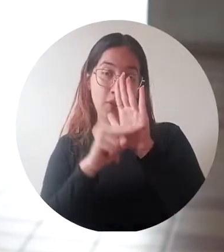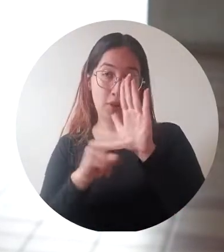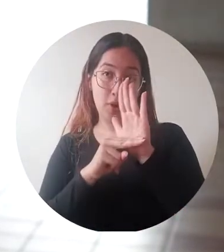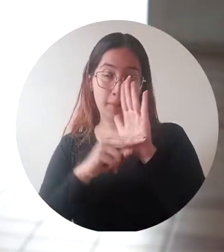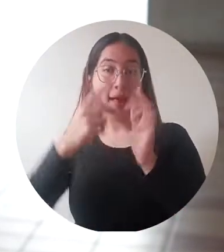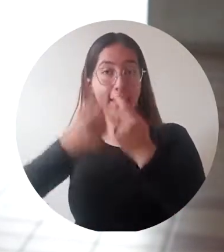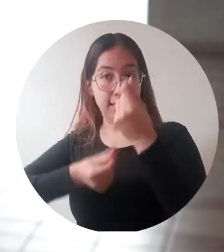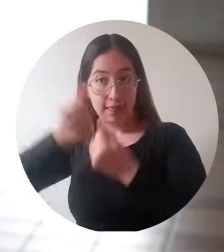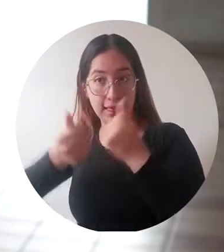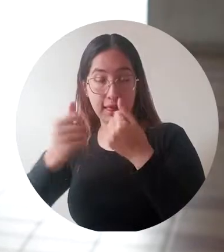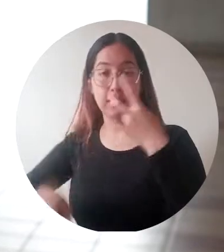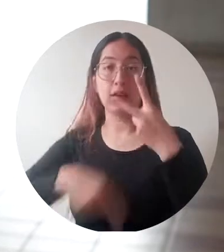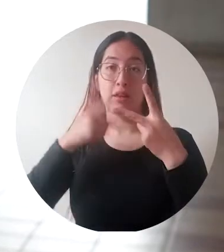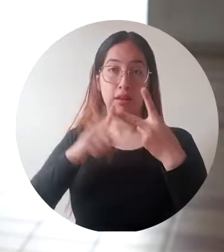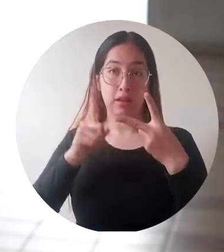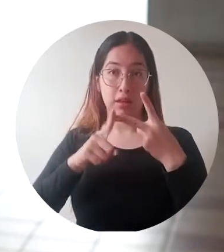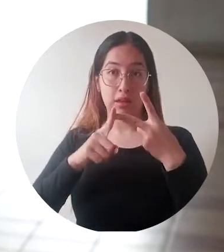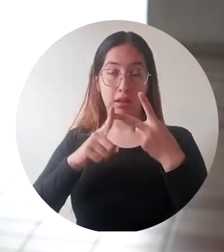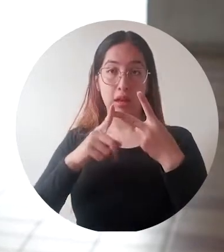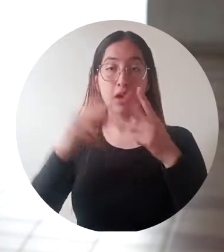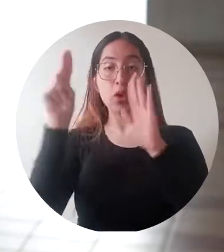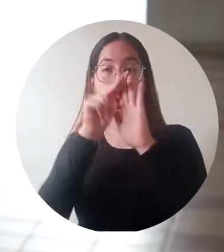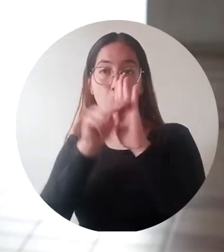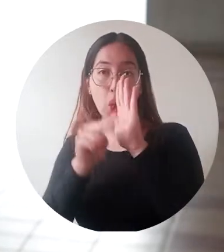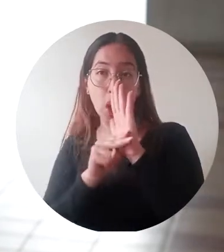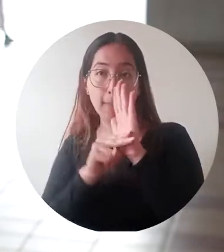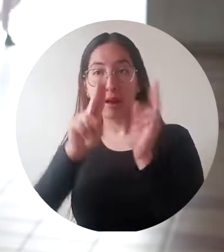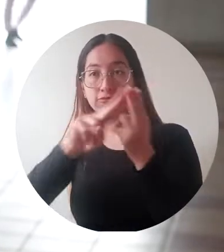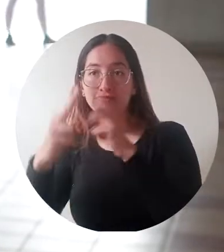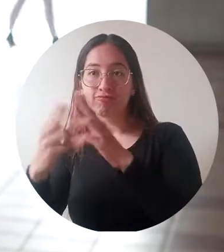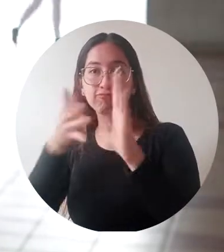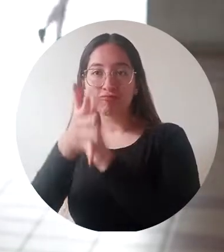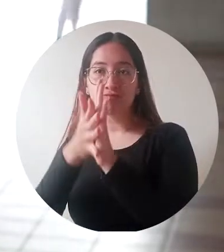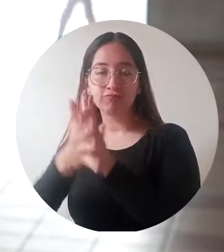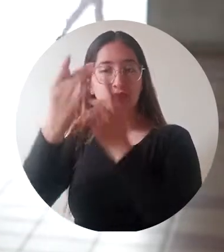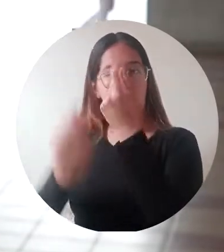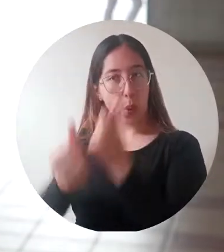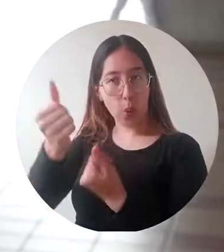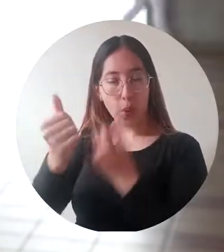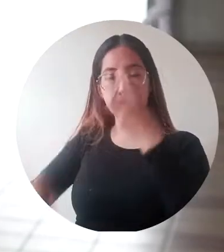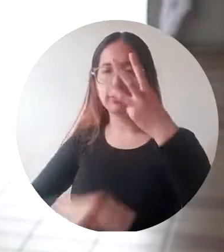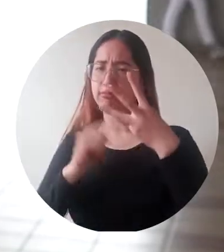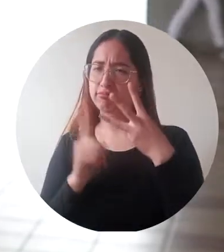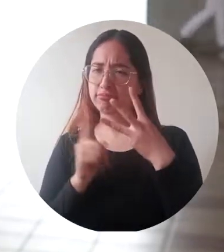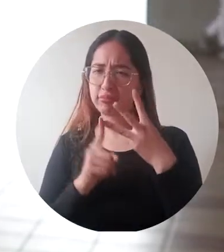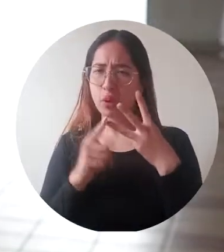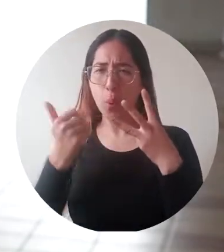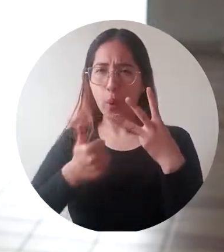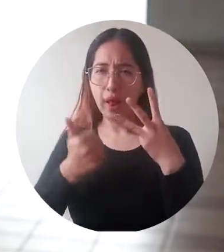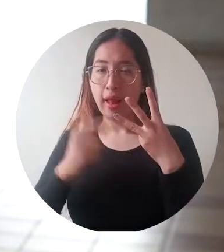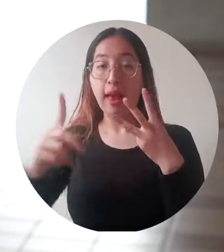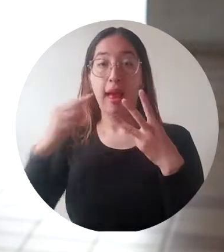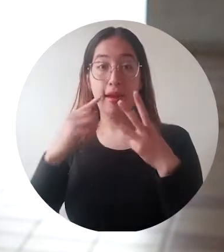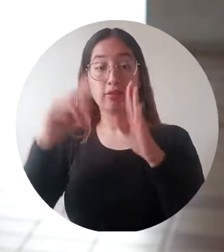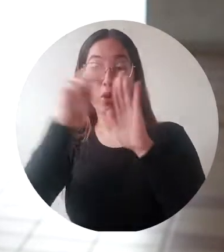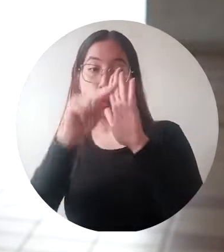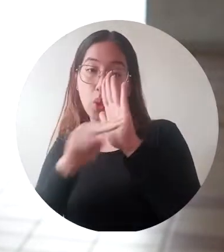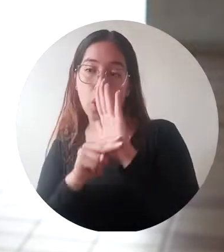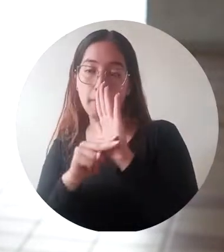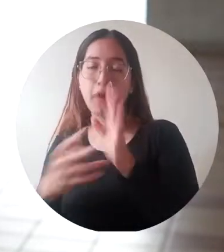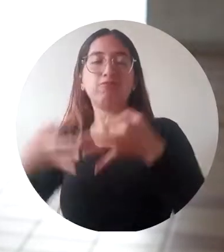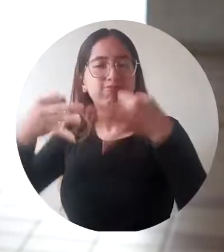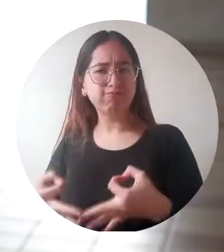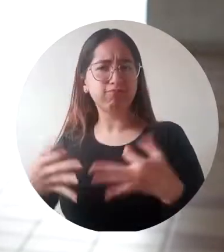contables. El segundo tiene que ver con las normas de información financiera. Y el tercero tiene que ver con las normas de